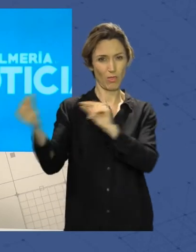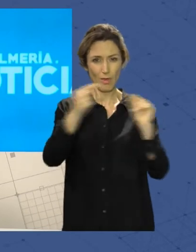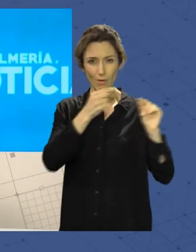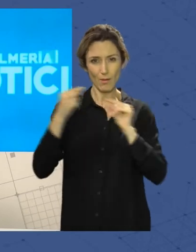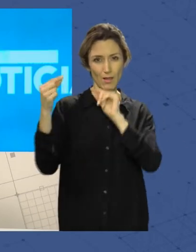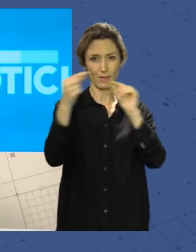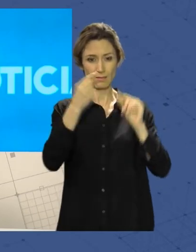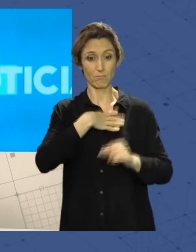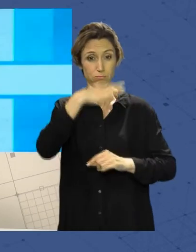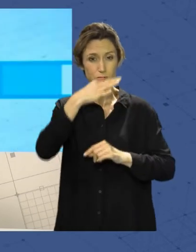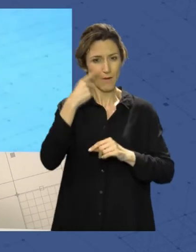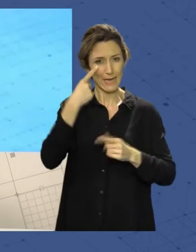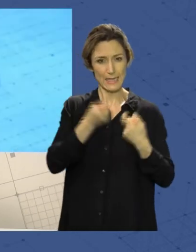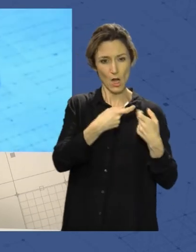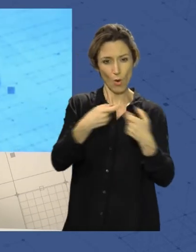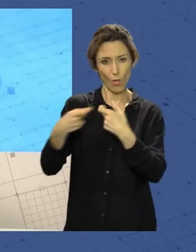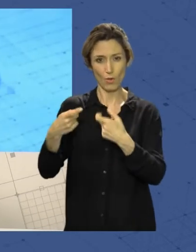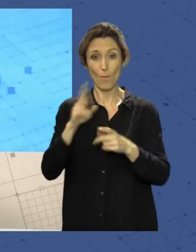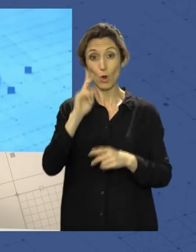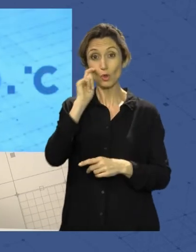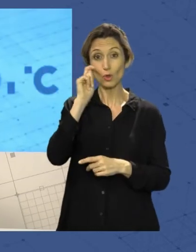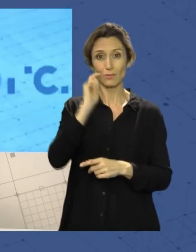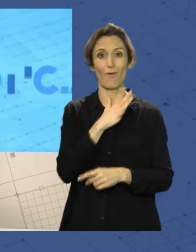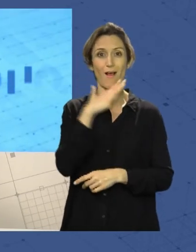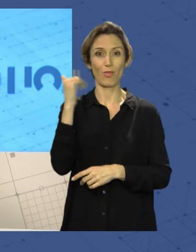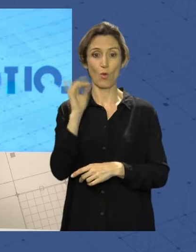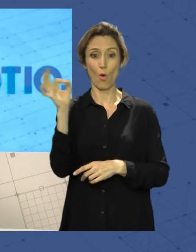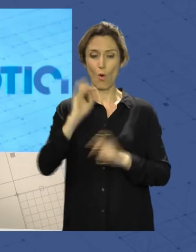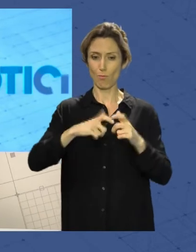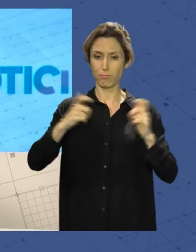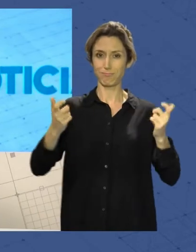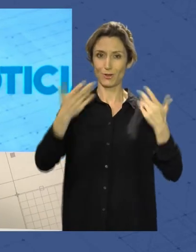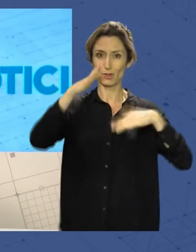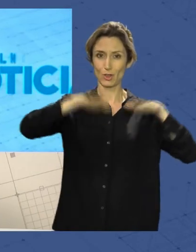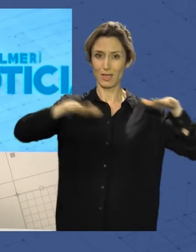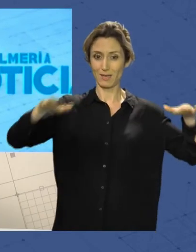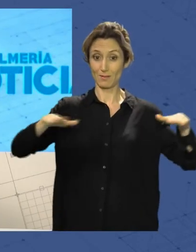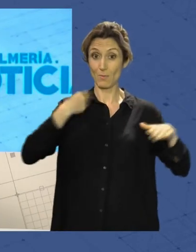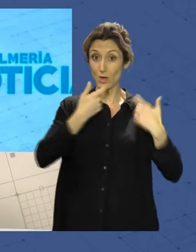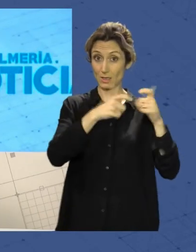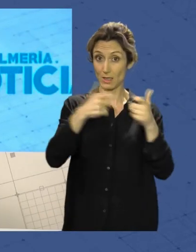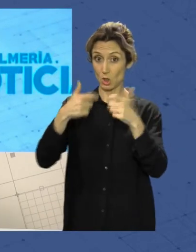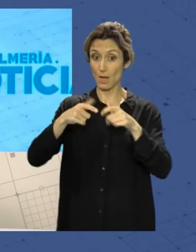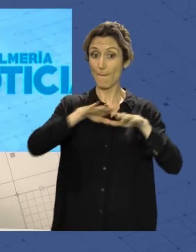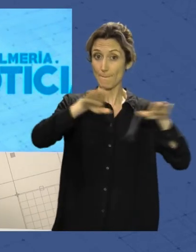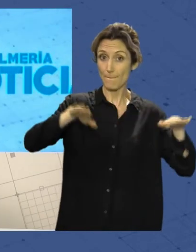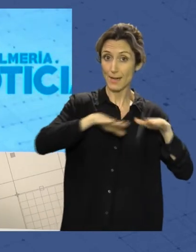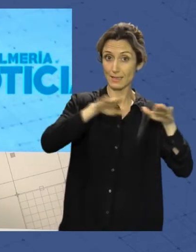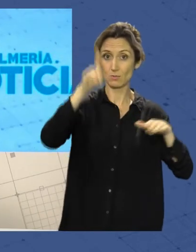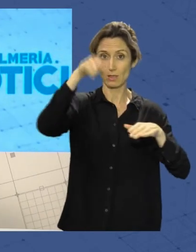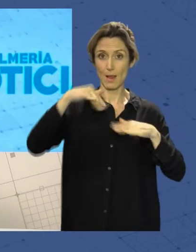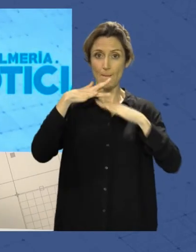posibilidades de negocio del denominado turismo azul o crecimiento sostenible de los sectores marítimo y marino.